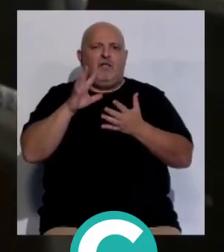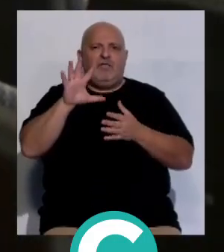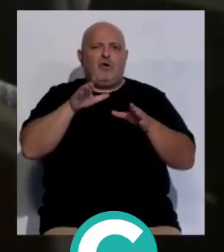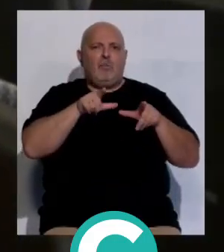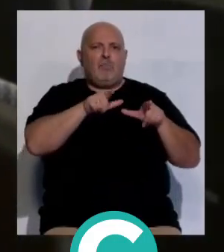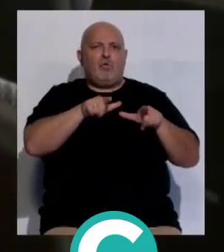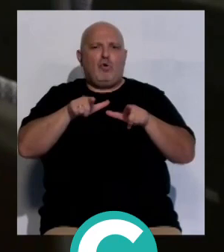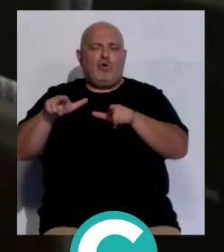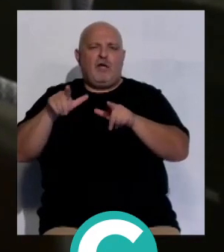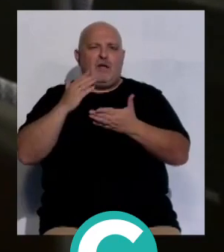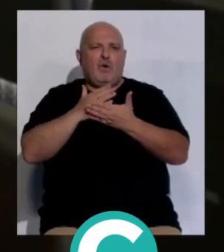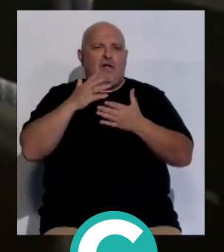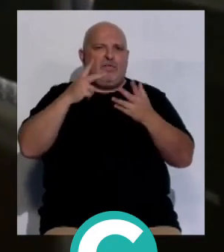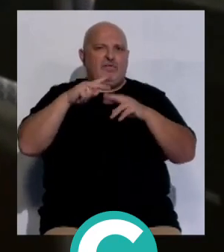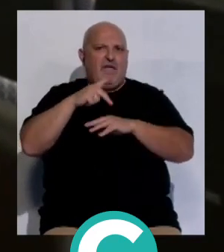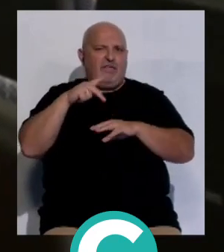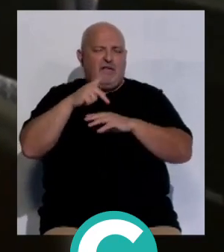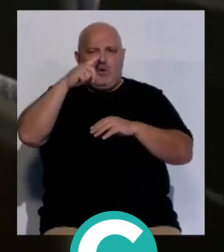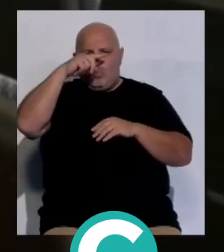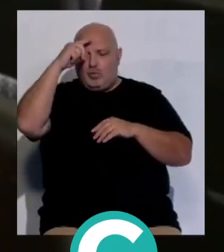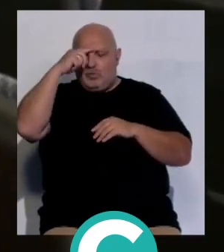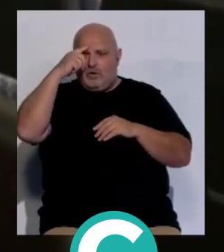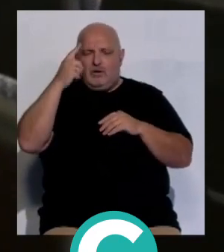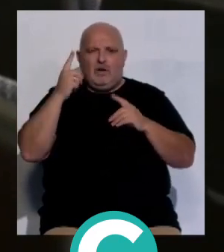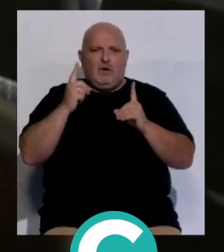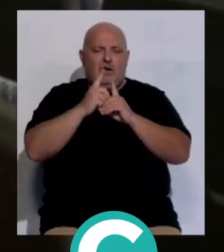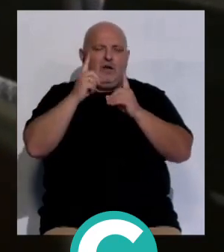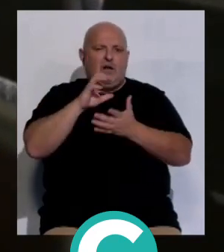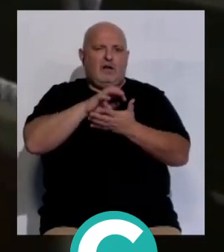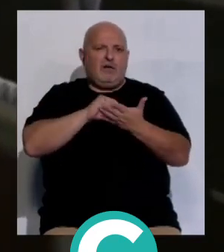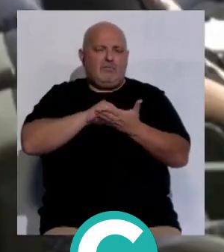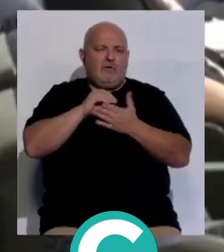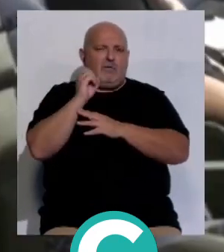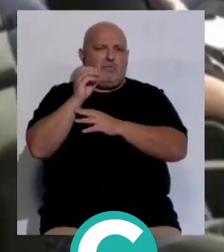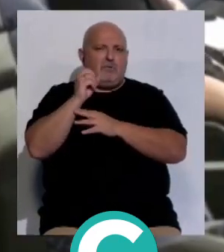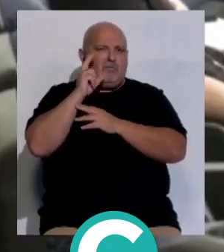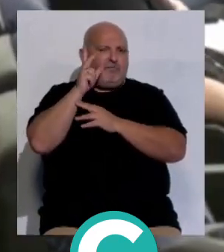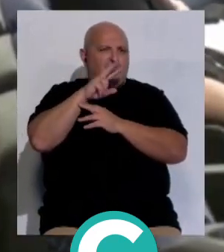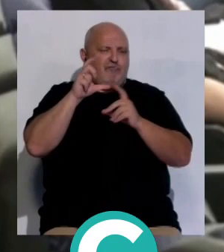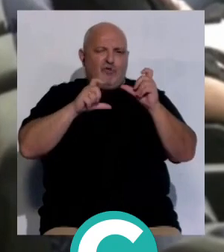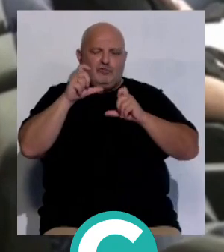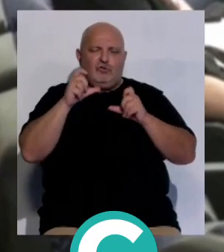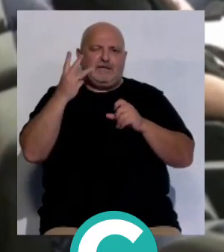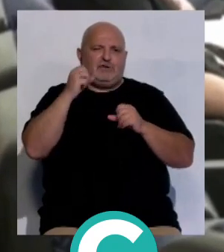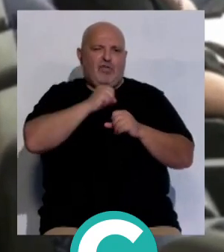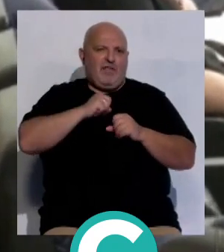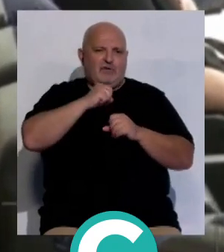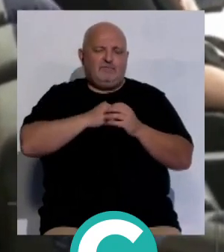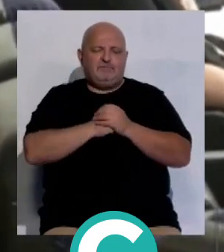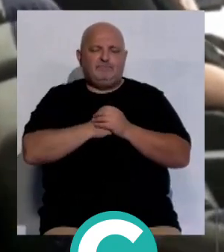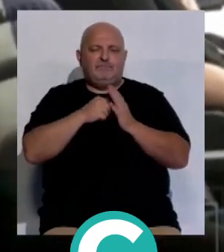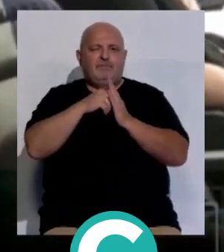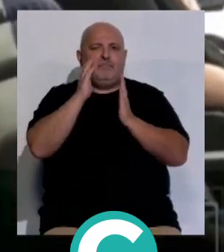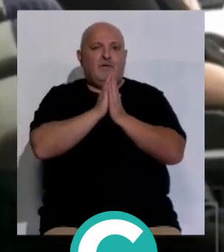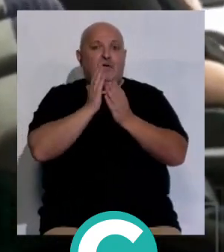módulos de la Escuela de Danza, varios eventos culturales con encuentros literarios, exposición fotográfica y tres conciertos. El